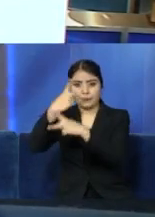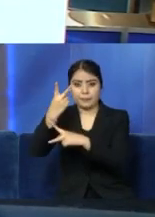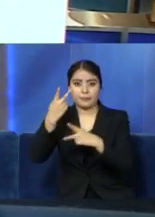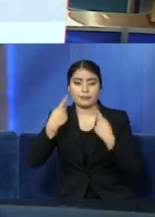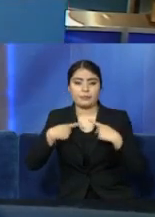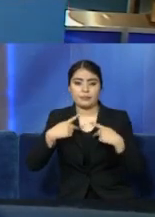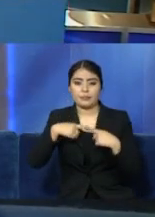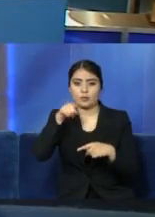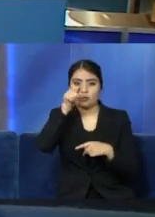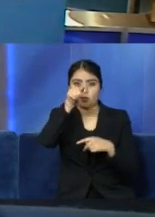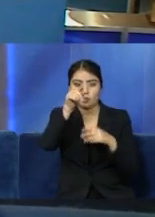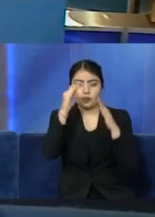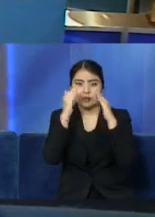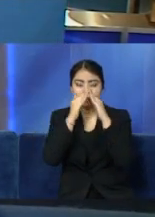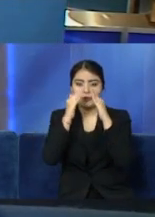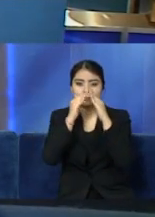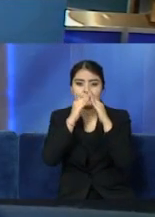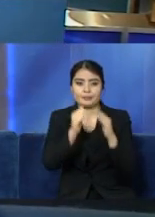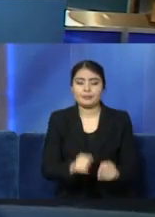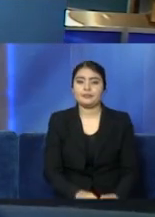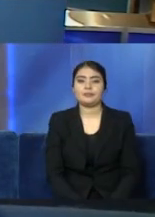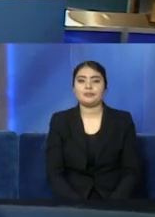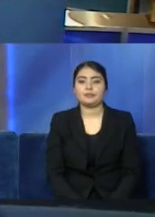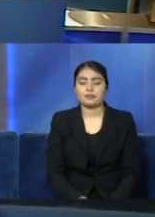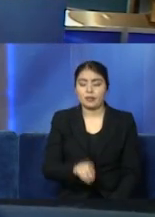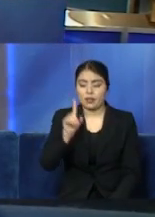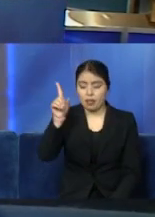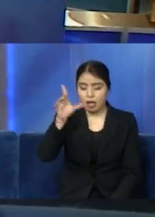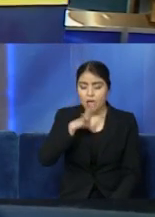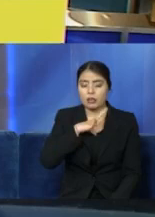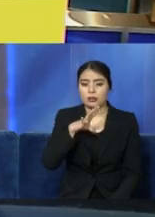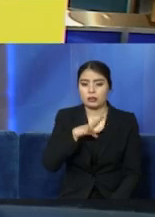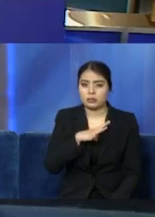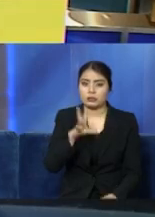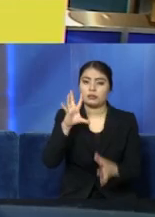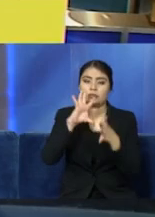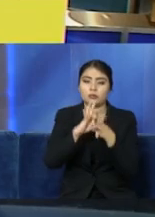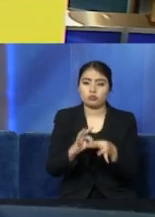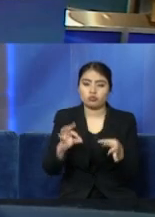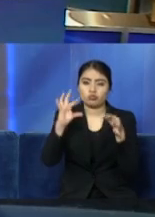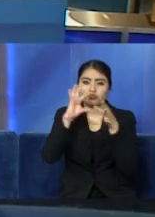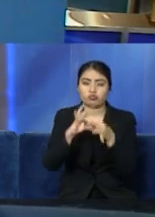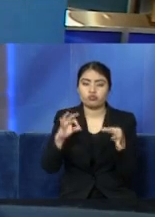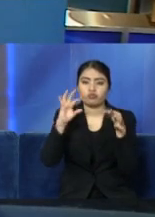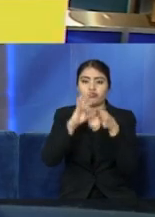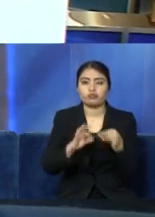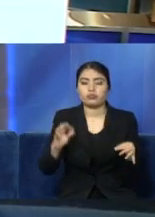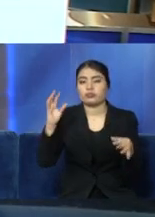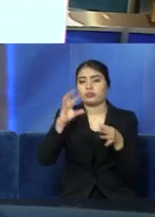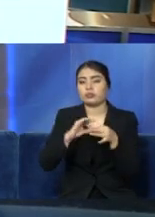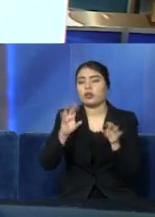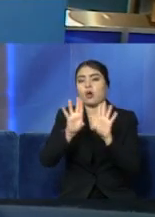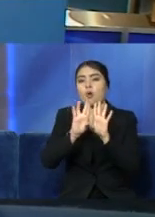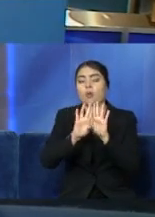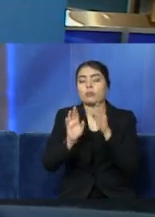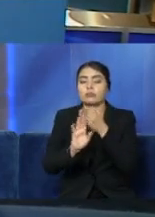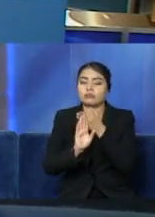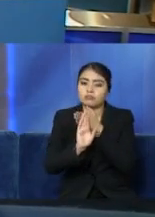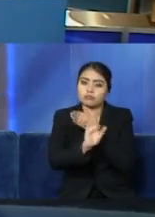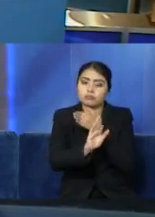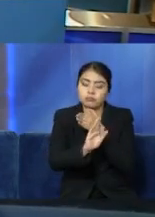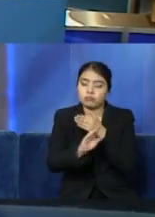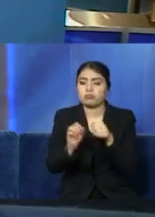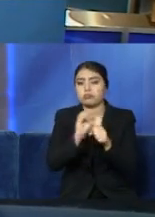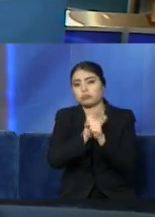se reportan al 911, ahí hay filtros mucho, muy específicos para definir si es un caso sospechoso de COVID o si es un caso